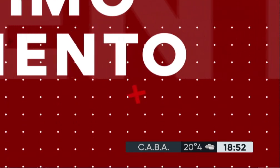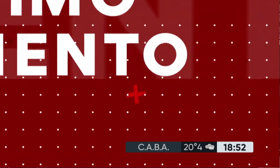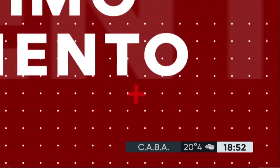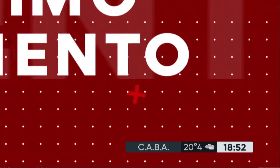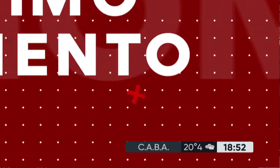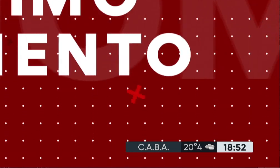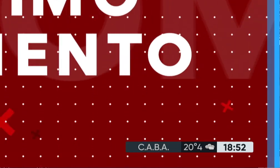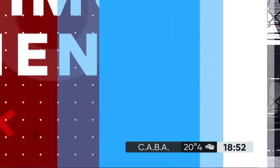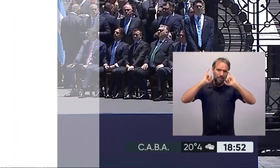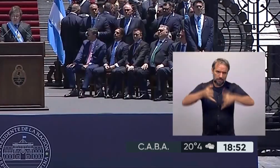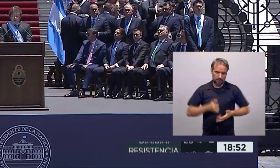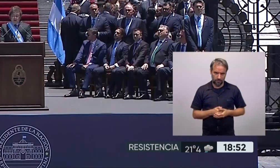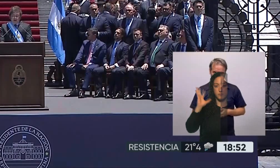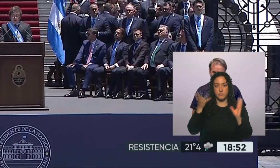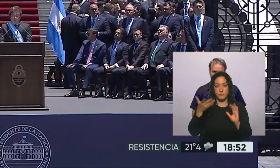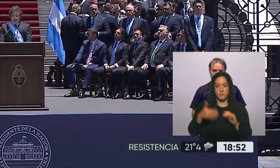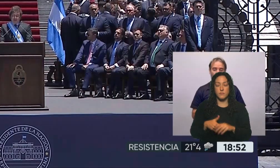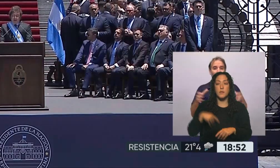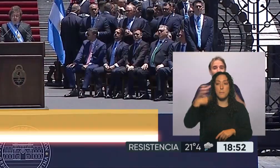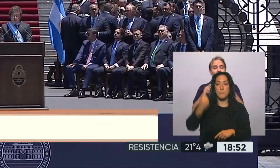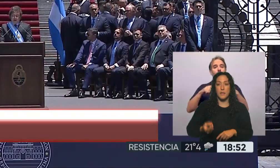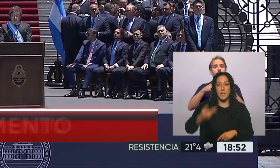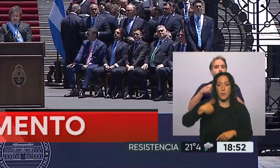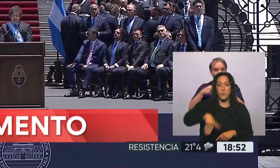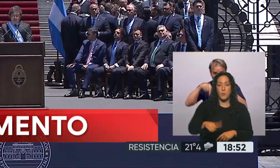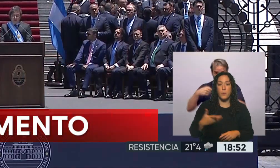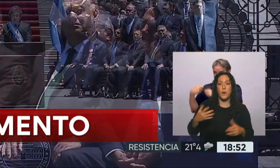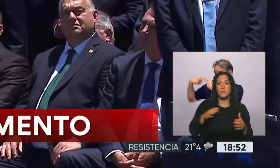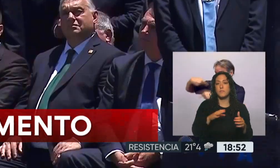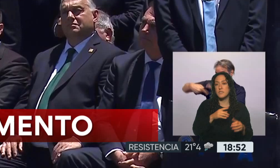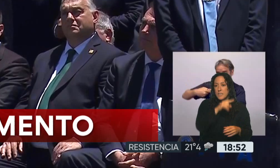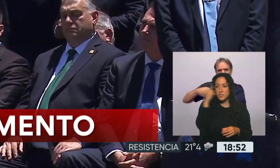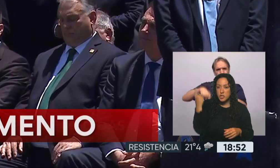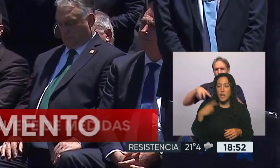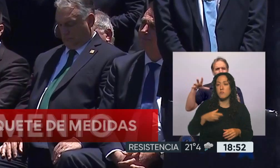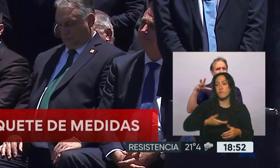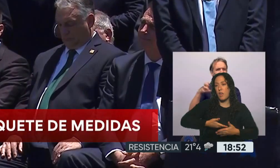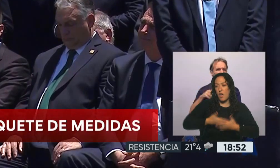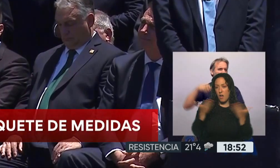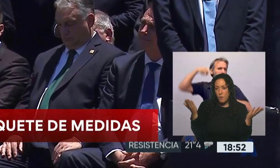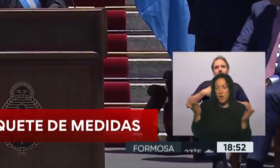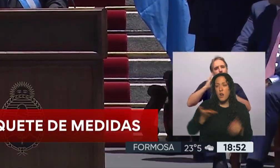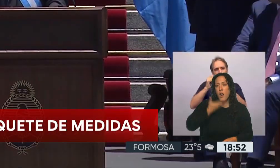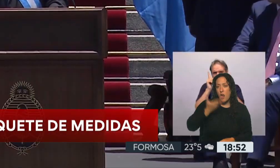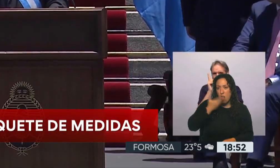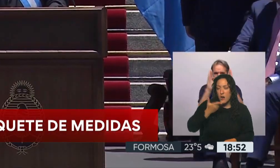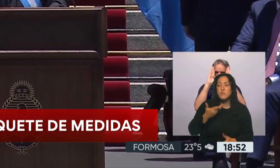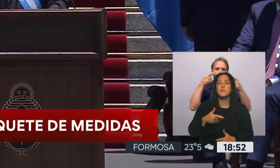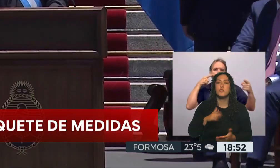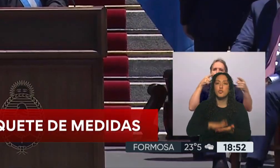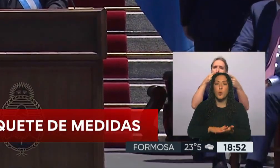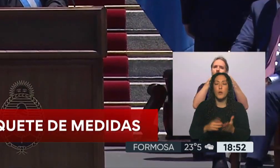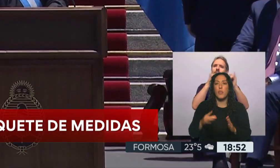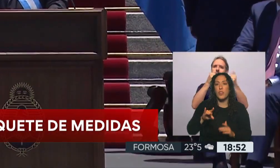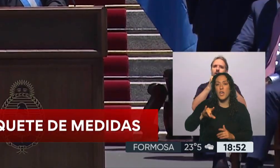El presidente Javier Milei explicará mañana en cadena nacional los alcances del decreto de necesidad y urgencia para